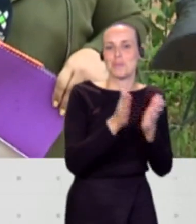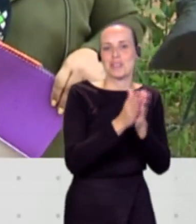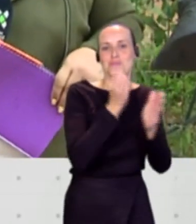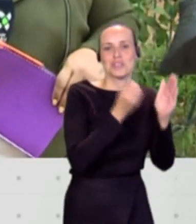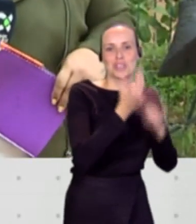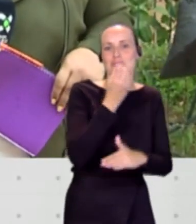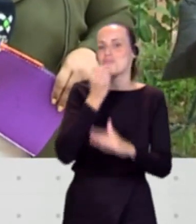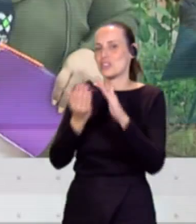Buenos días.